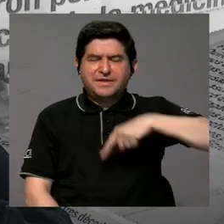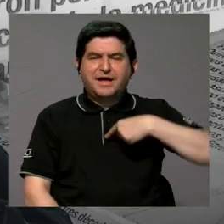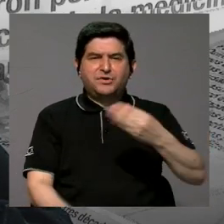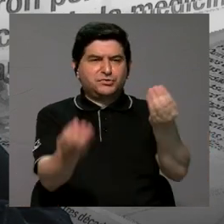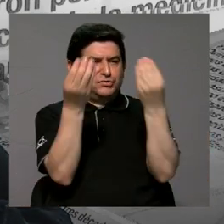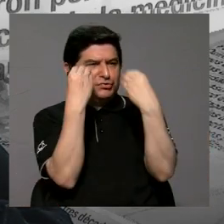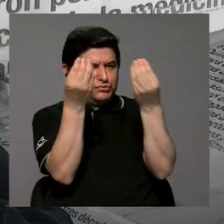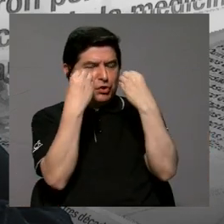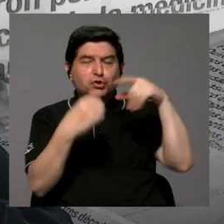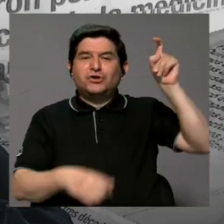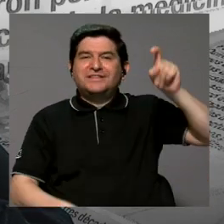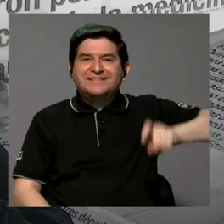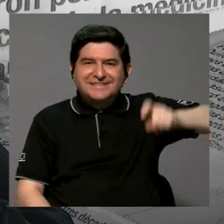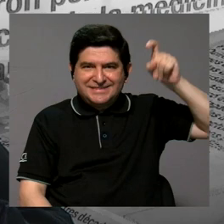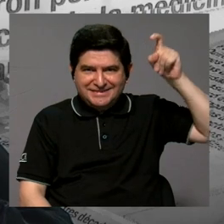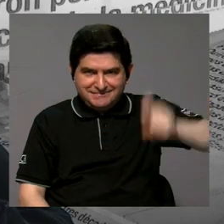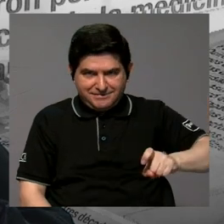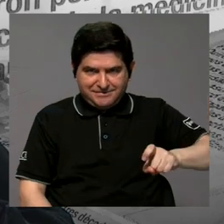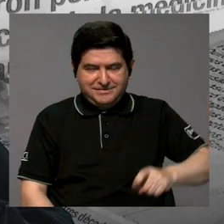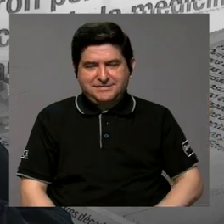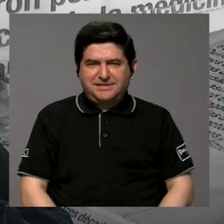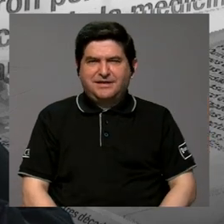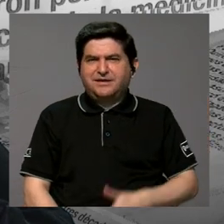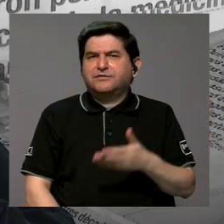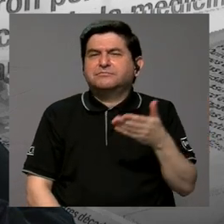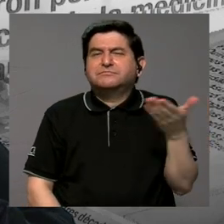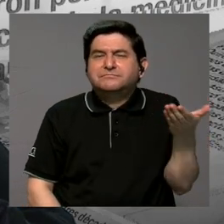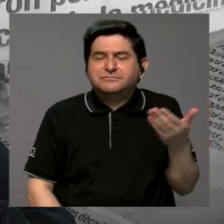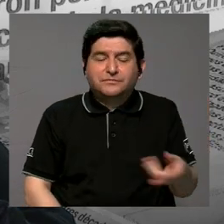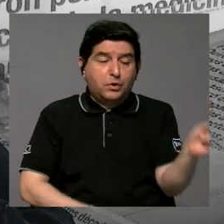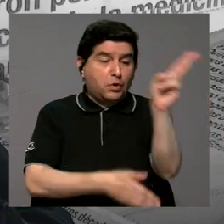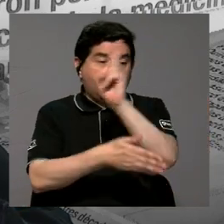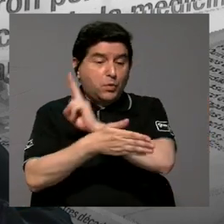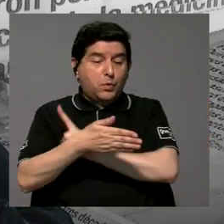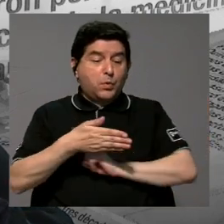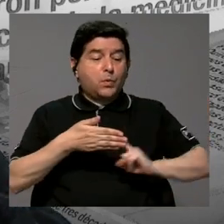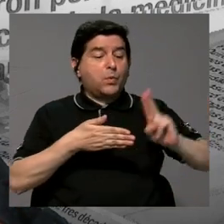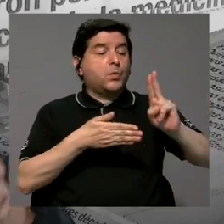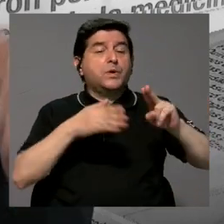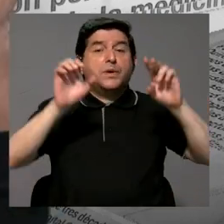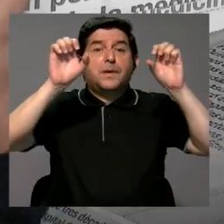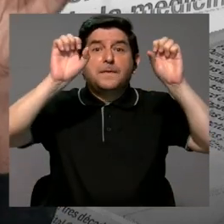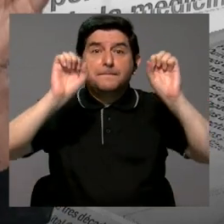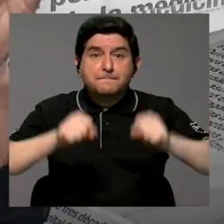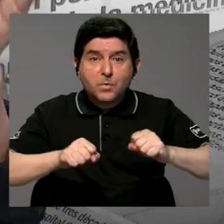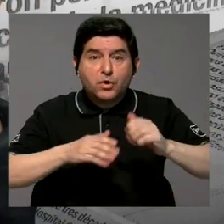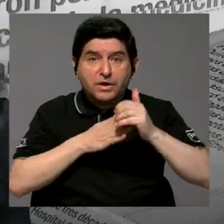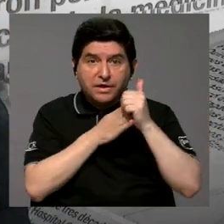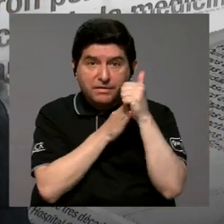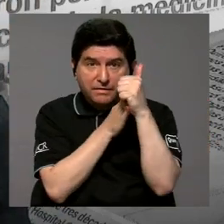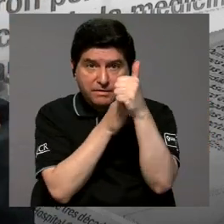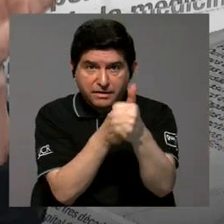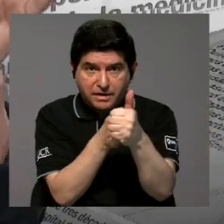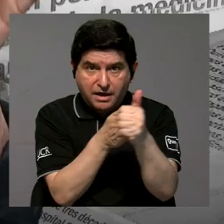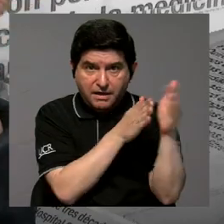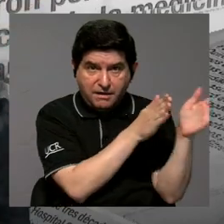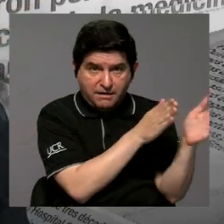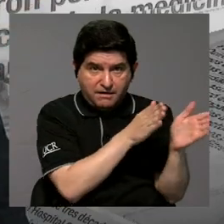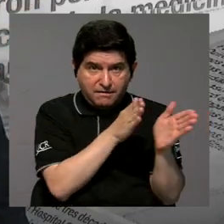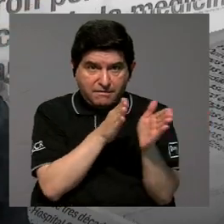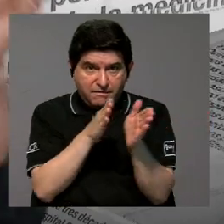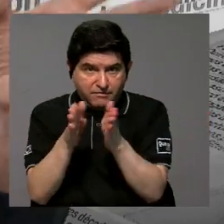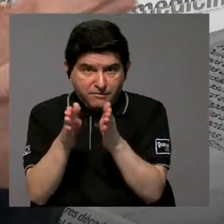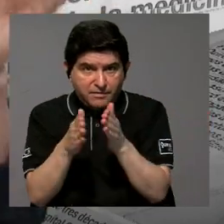educados sobre la necesidad de que la universidad pueda guiar la formación,